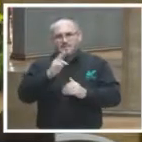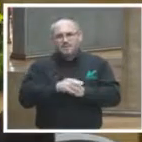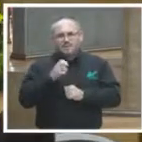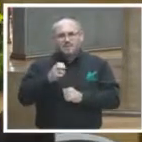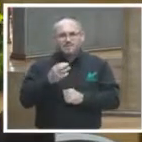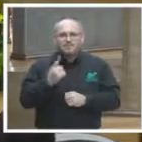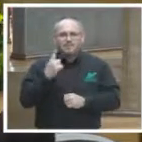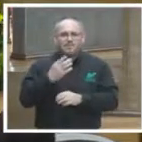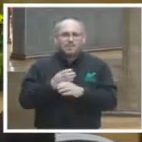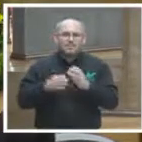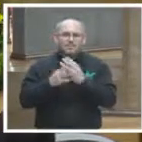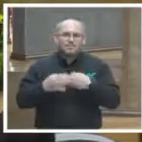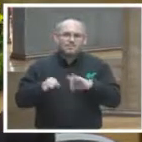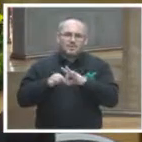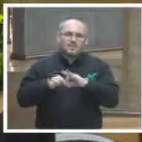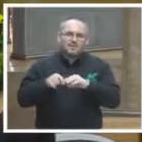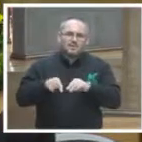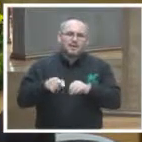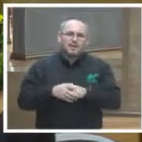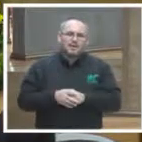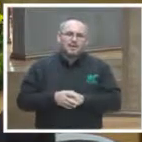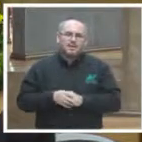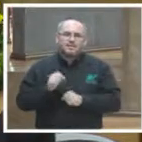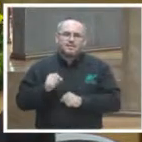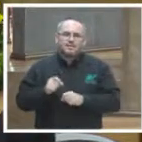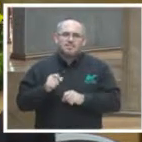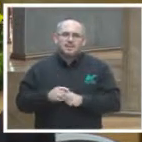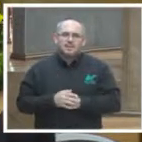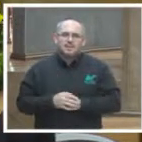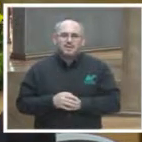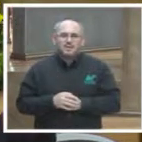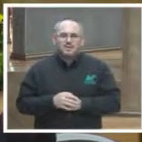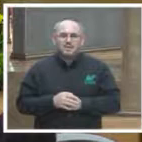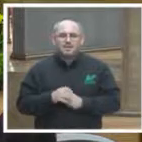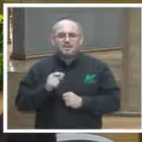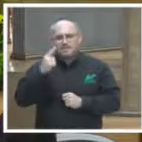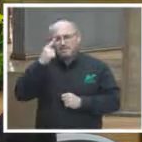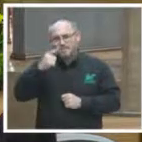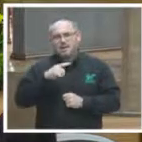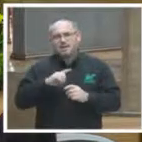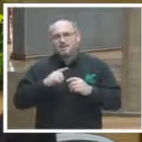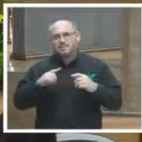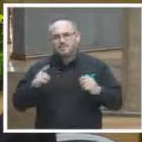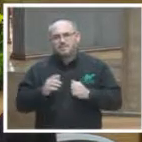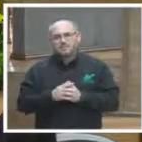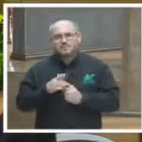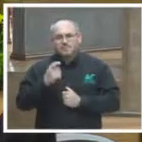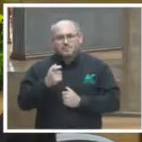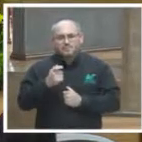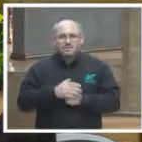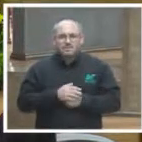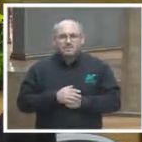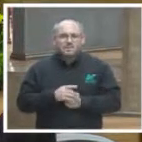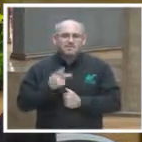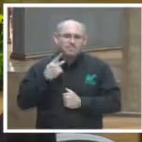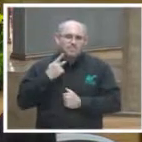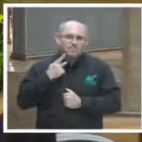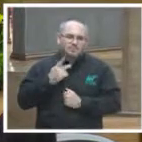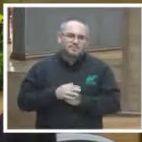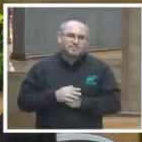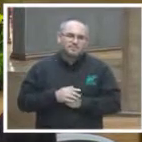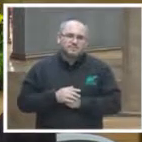muy importante como sociedad y también para el desarrollo económico y político